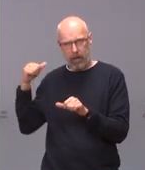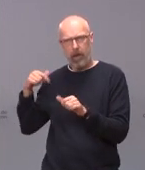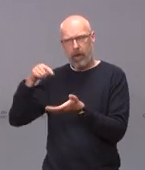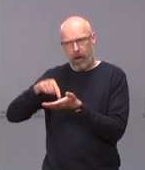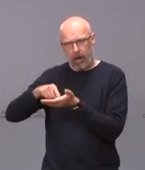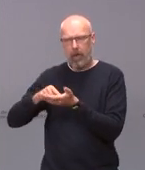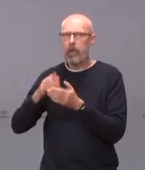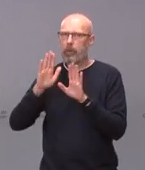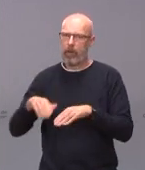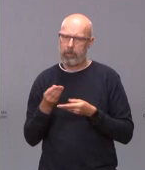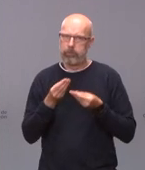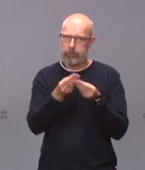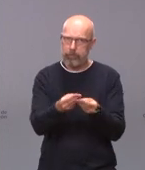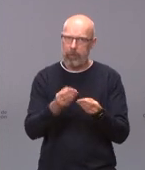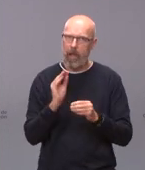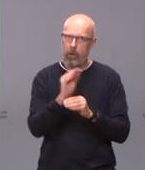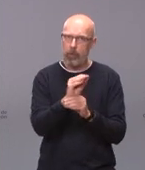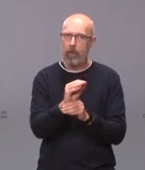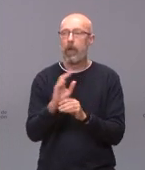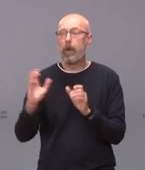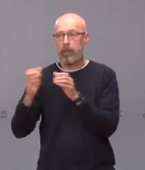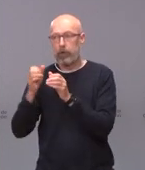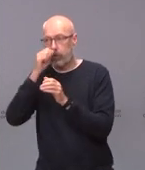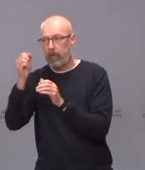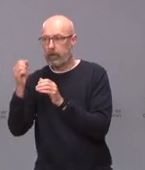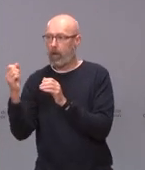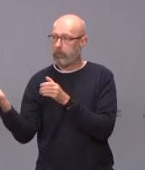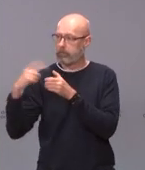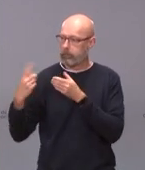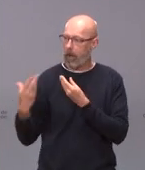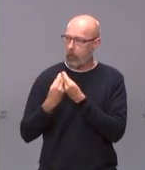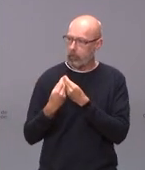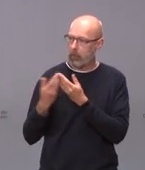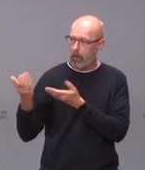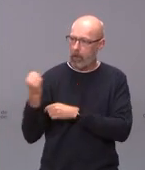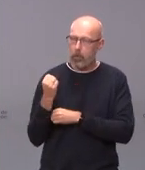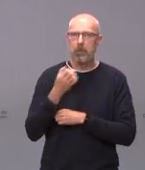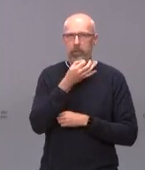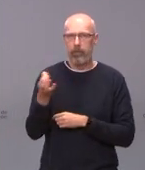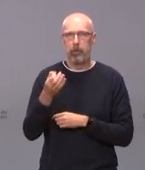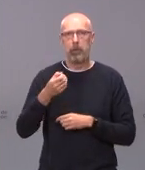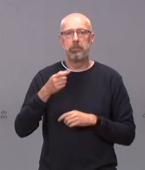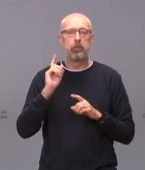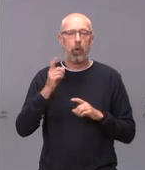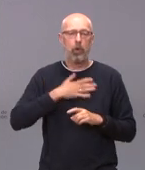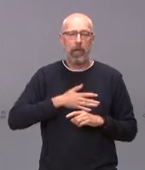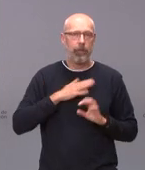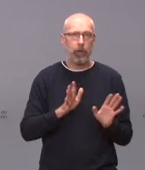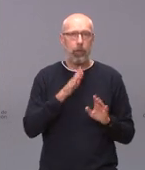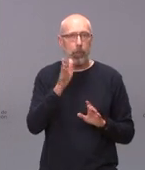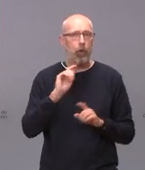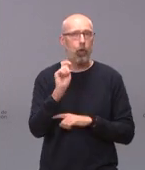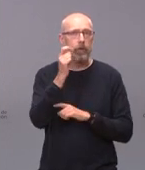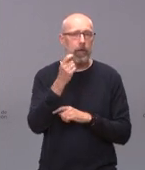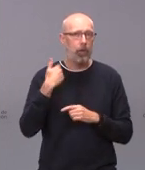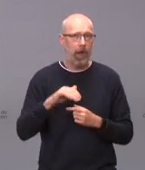además que el Partido Socialista asuma nuestras tesis no tenemos ningún motivo nada más que de satisfacción porque hemos conseguido que